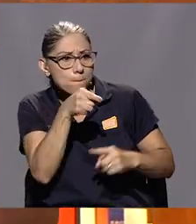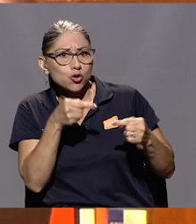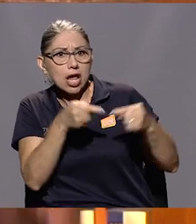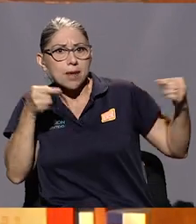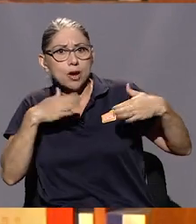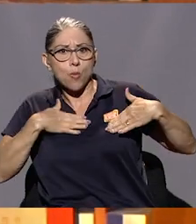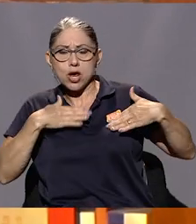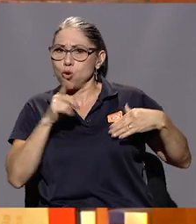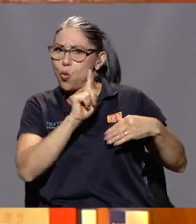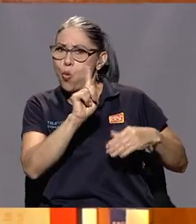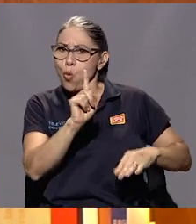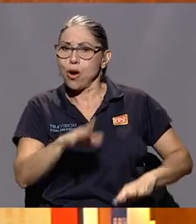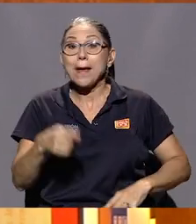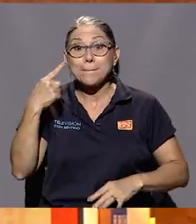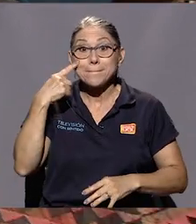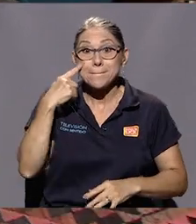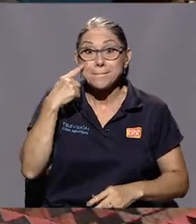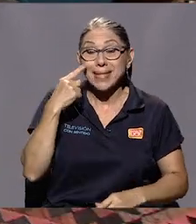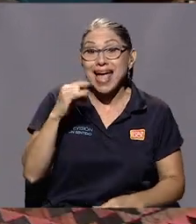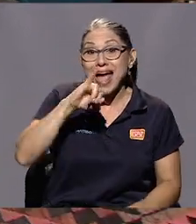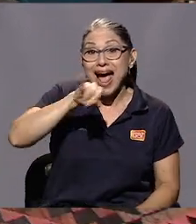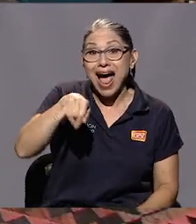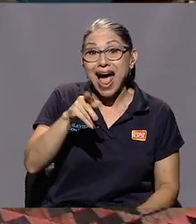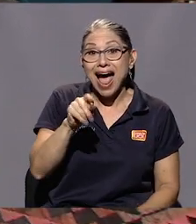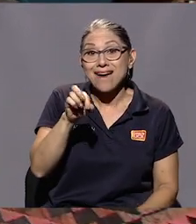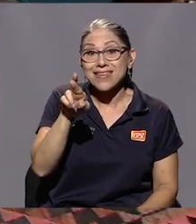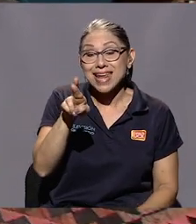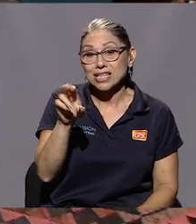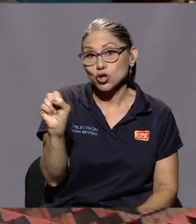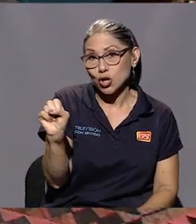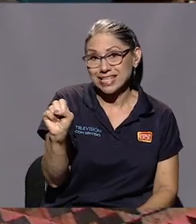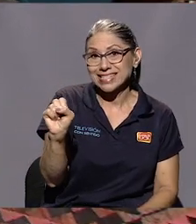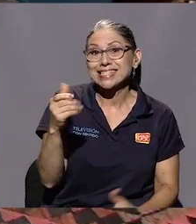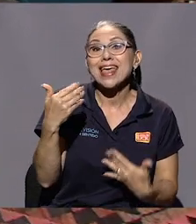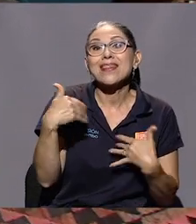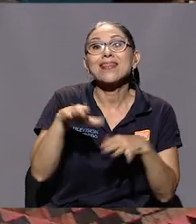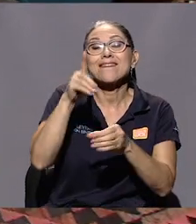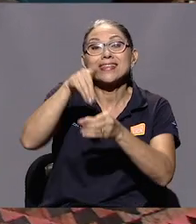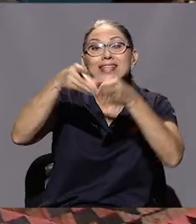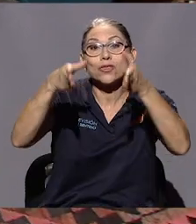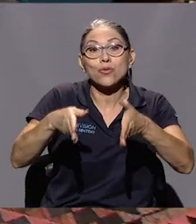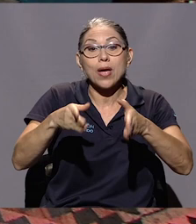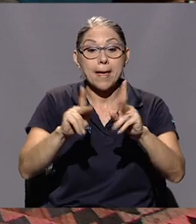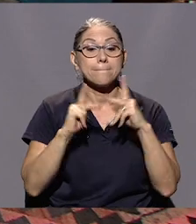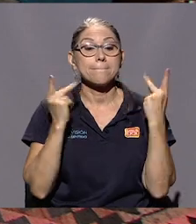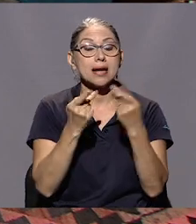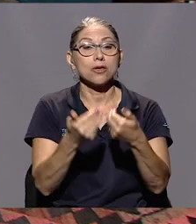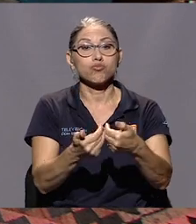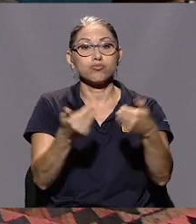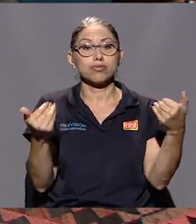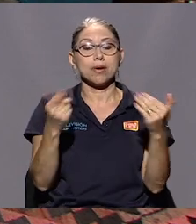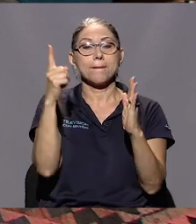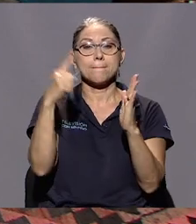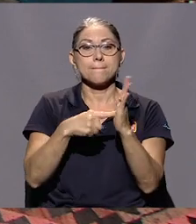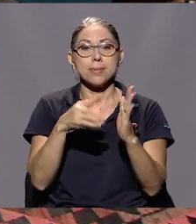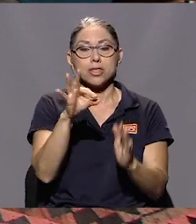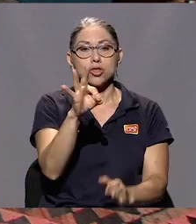no sos mi enemigo. Imagínate vos, Javier Solís debe haber sido diputado, El partido se dividió en